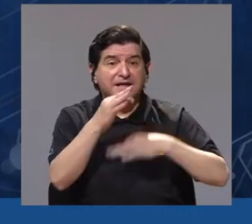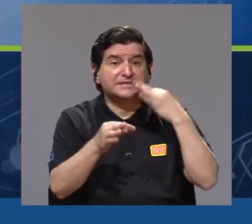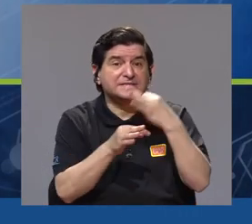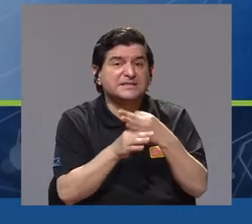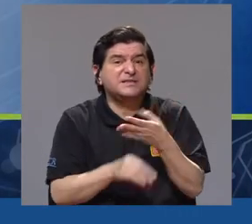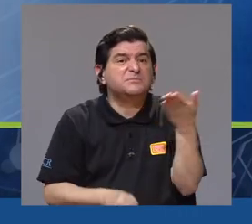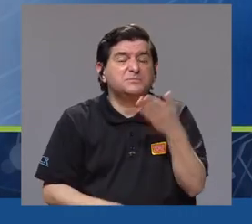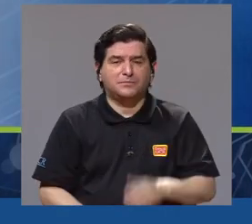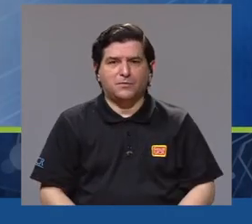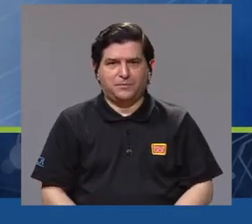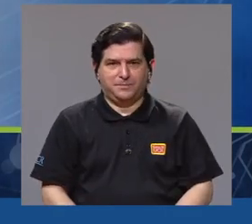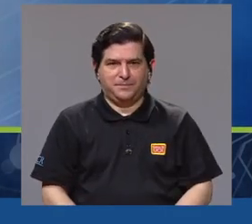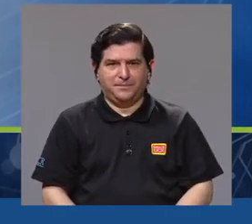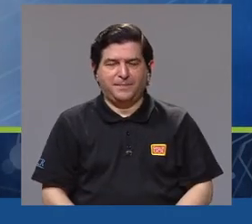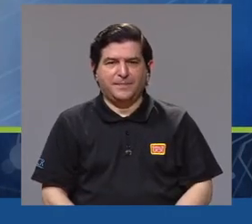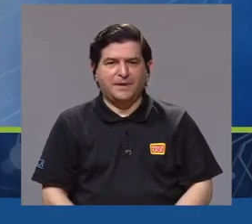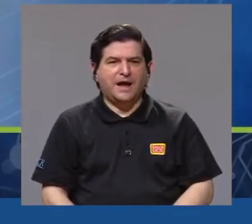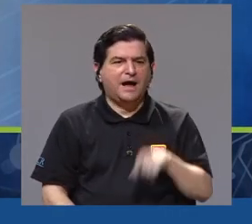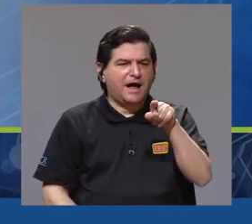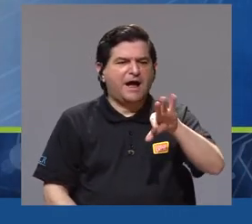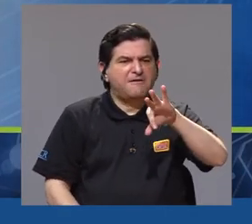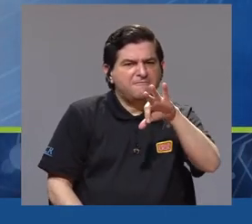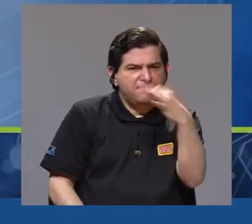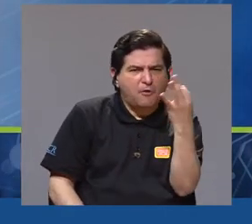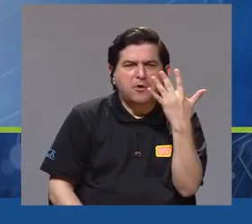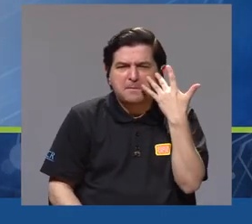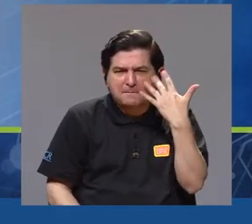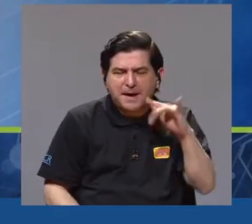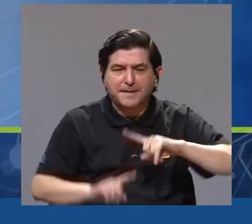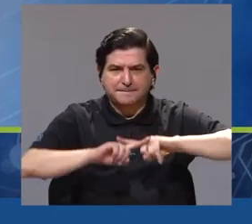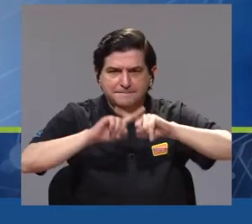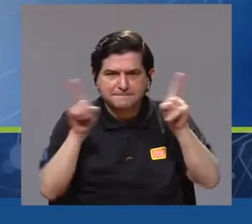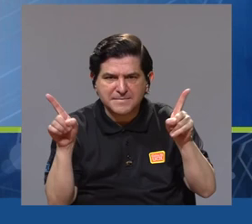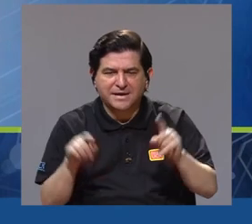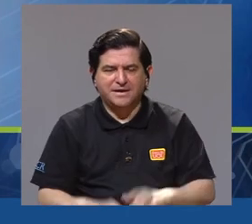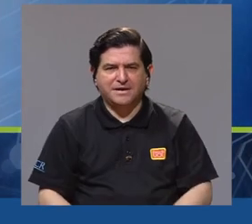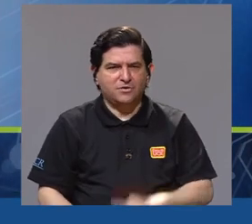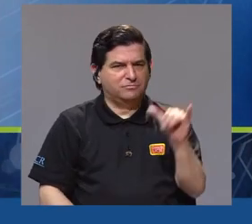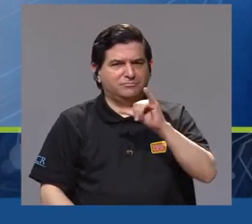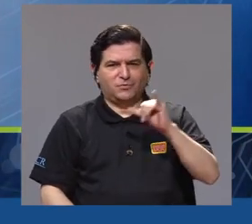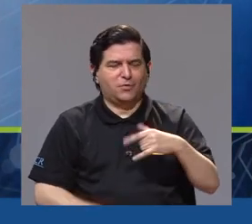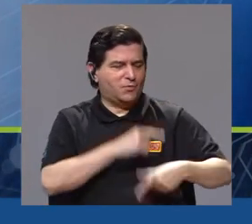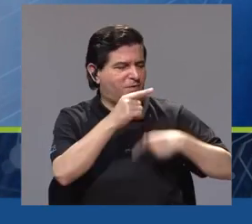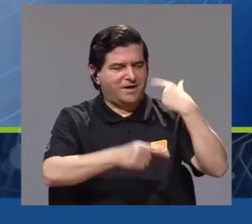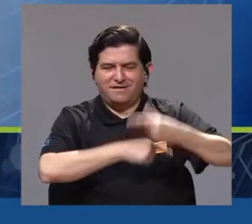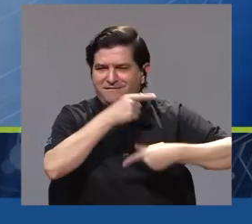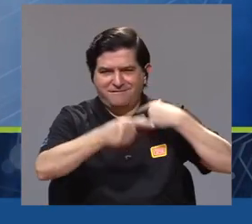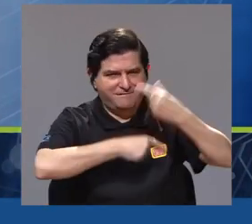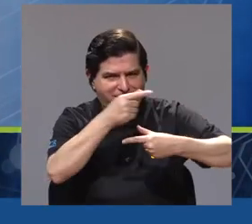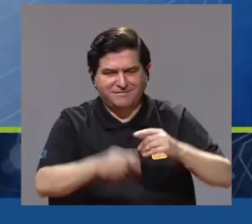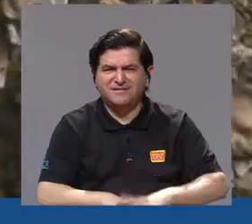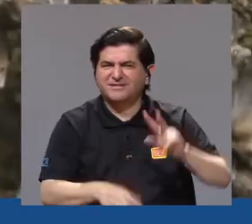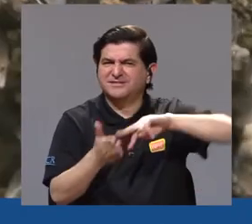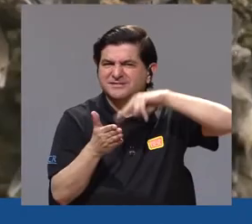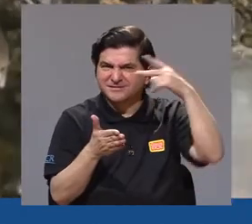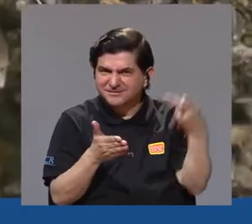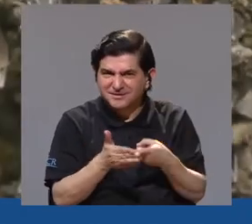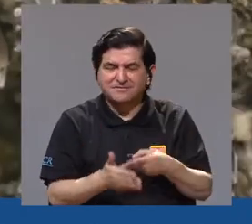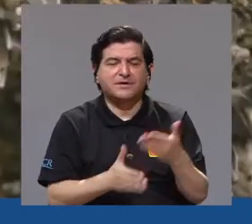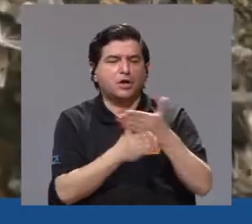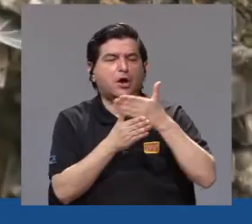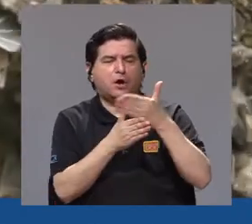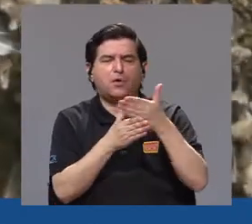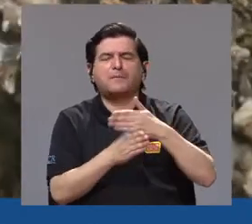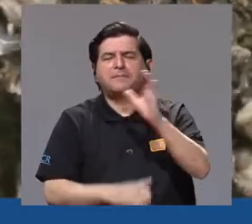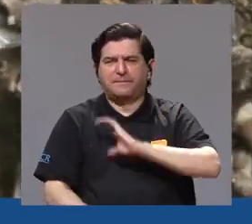llama especies crípticas a aquellas que son morfológicamente similares pero diferentes genéticamente. Es decir,